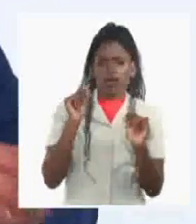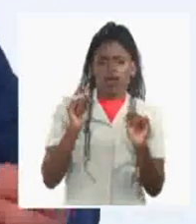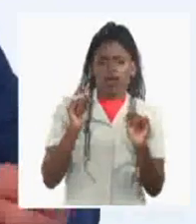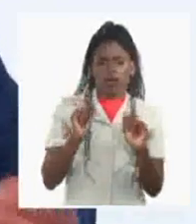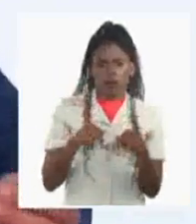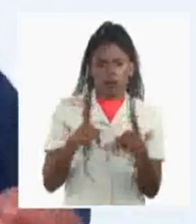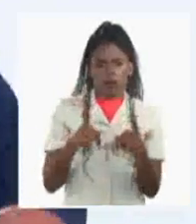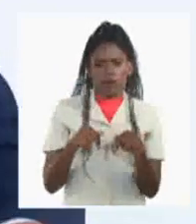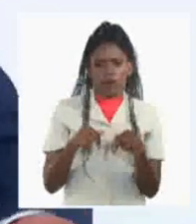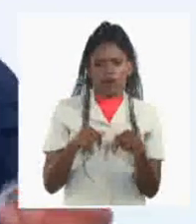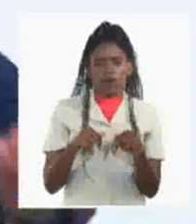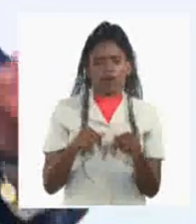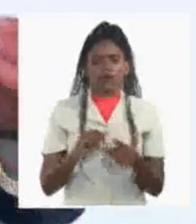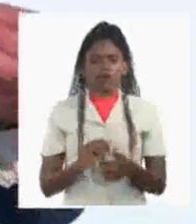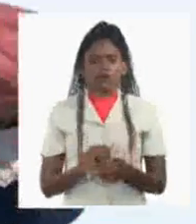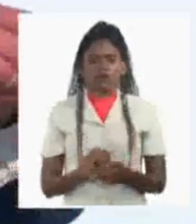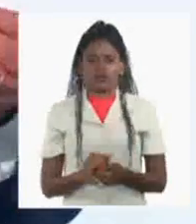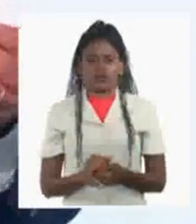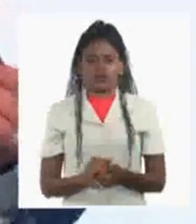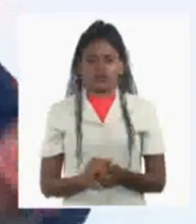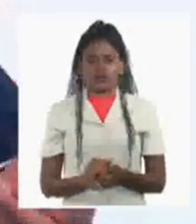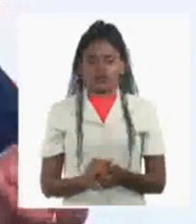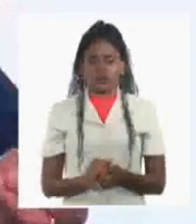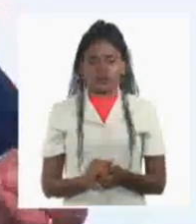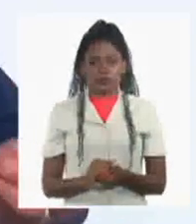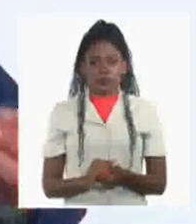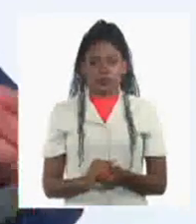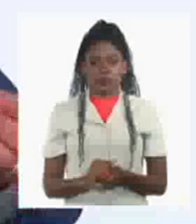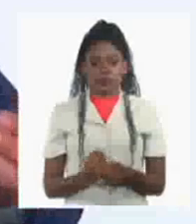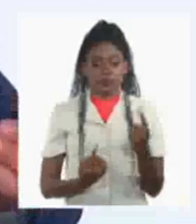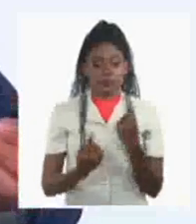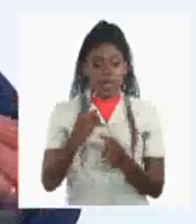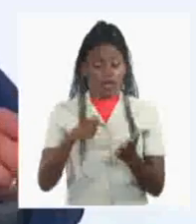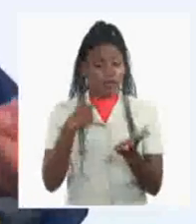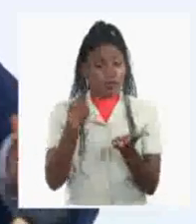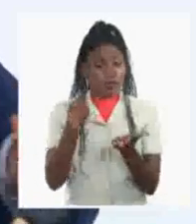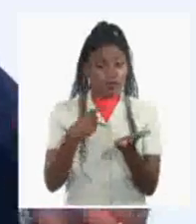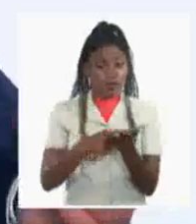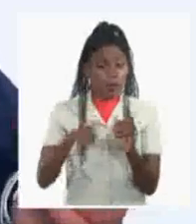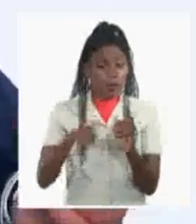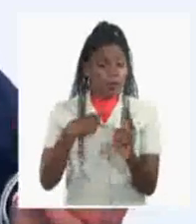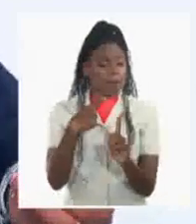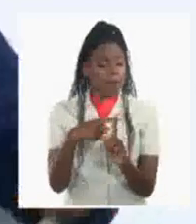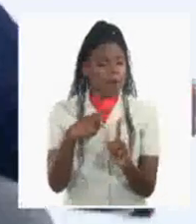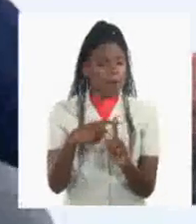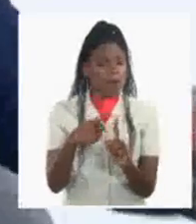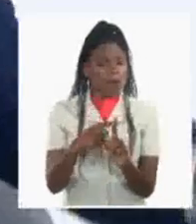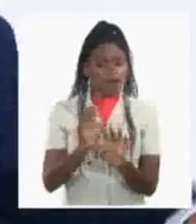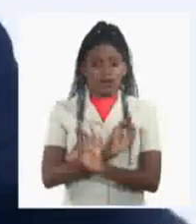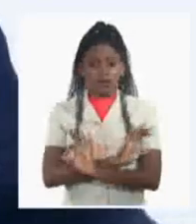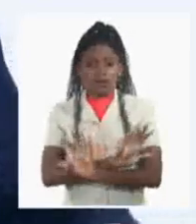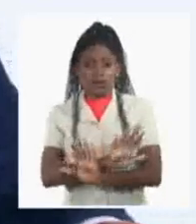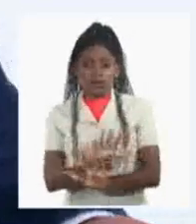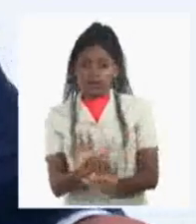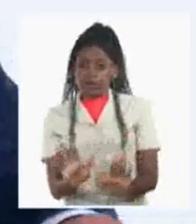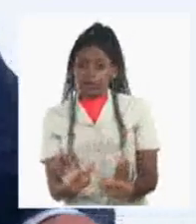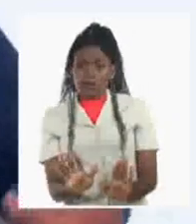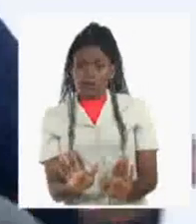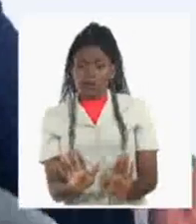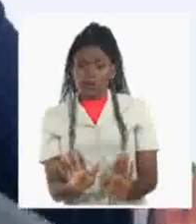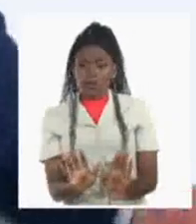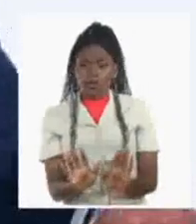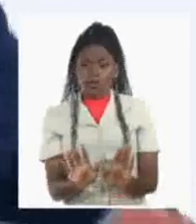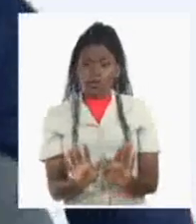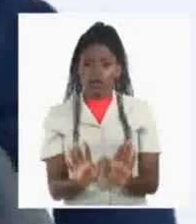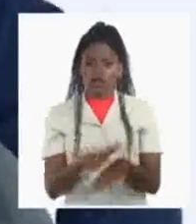raquítico, unos ingresos adicionales que tendrían que salir como una